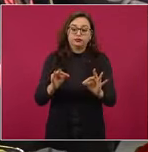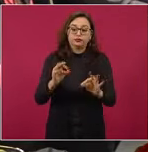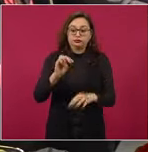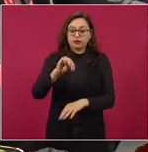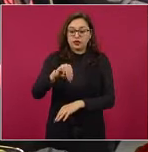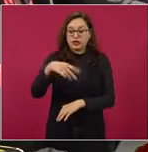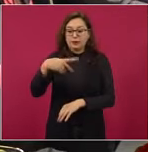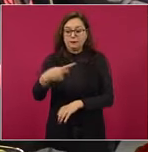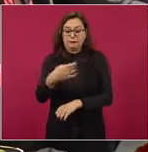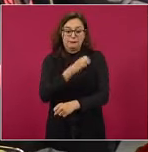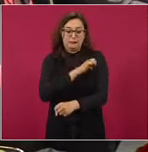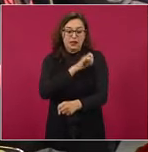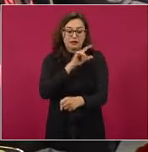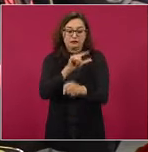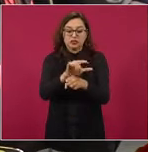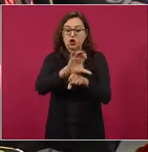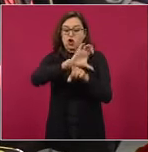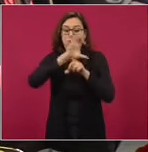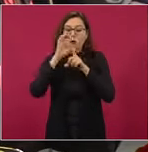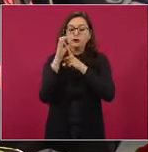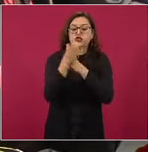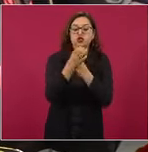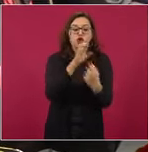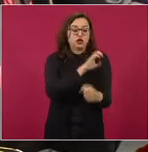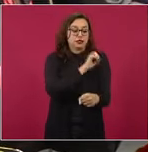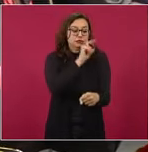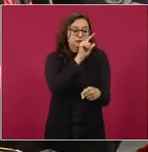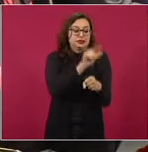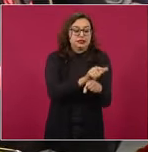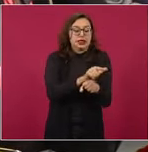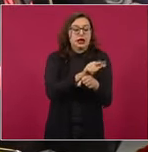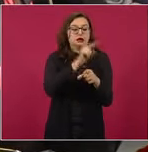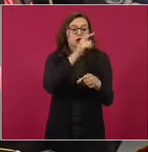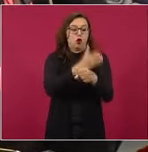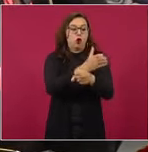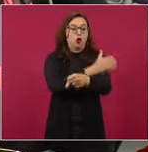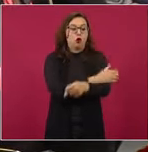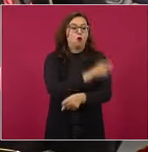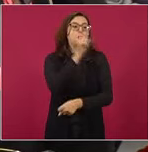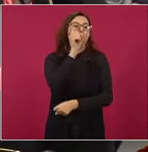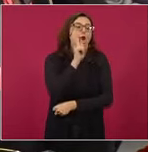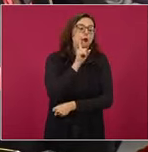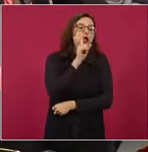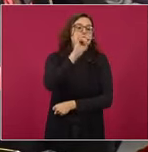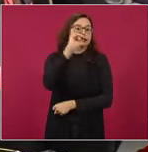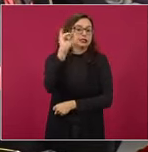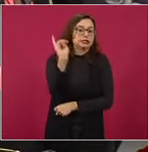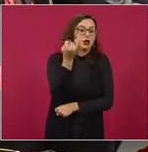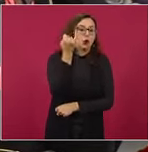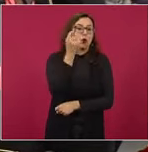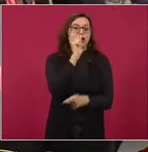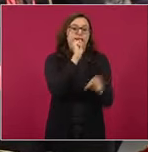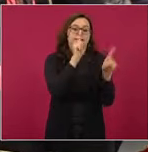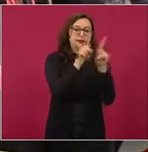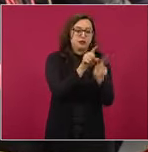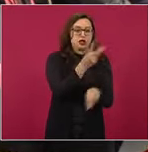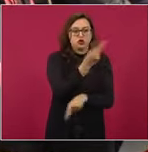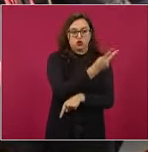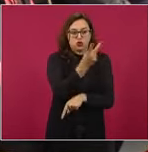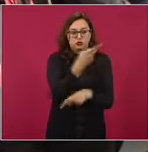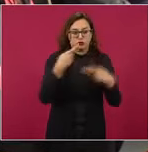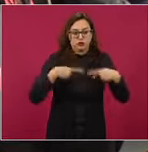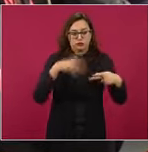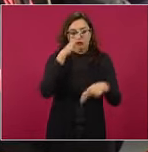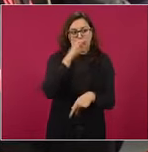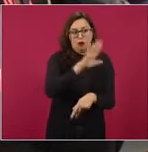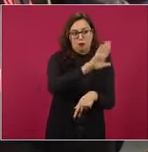de la compañera y el compañero de Tijuana, que también fueron asesinados. La familia de